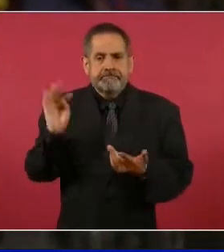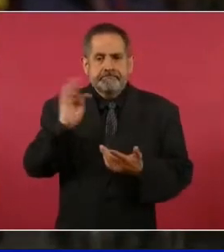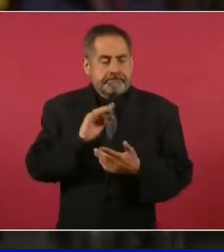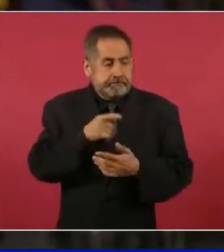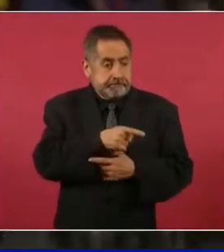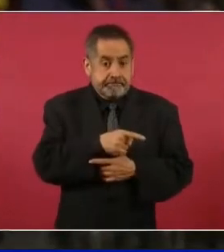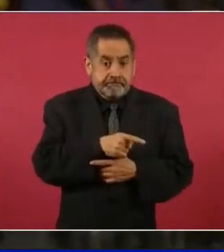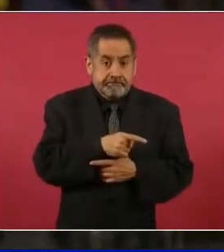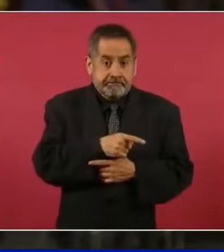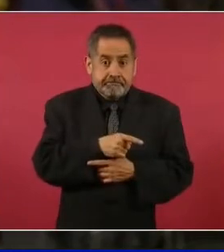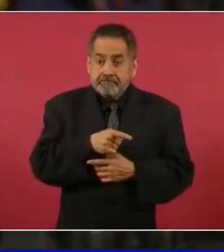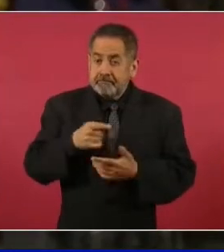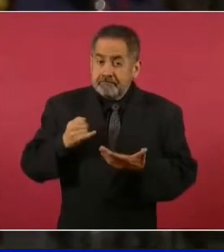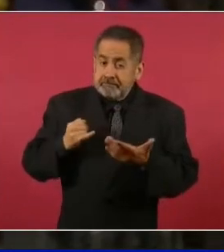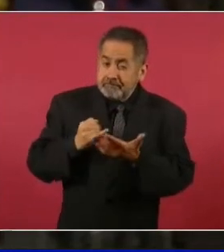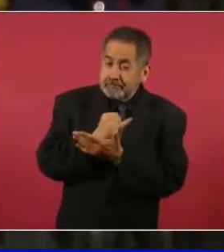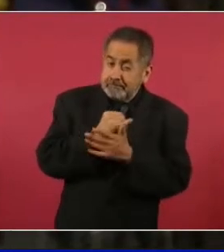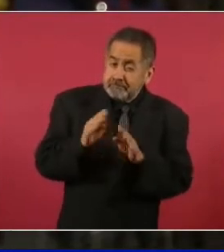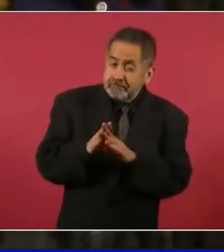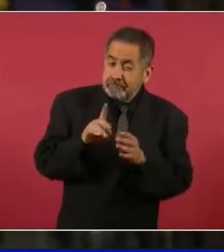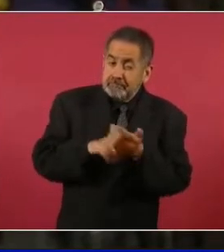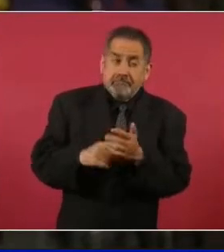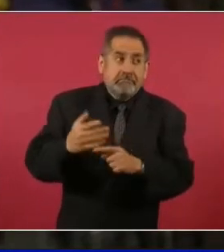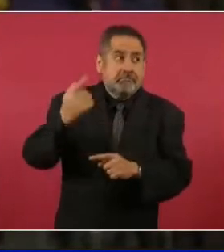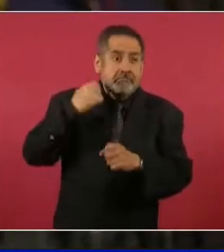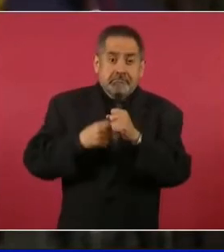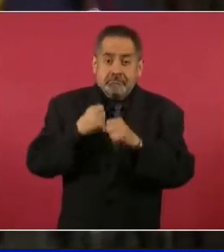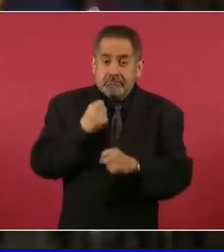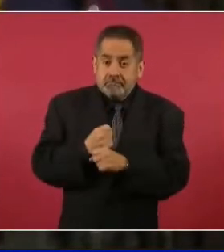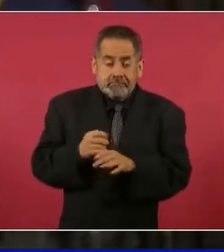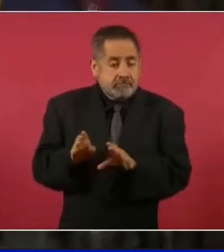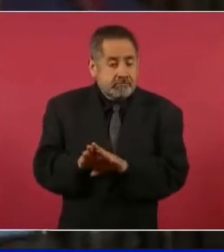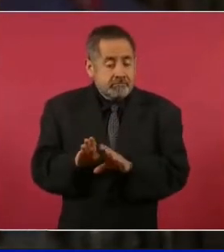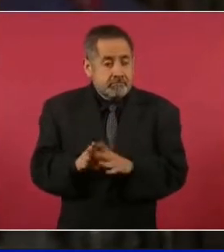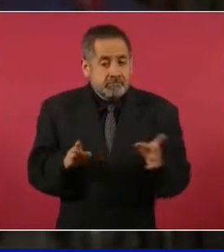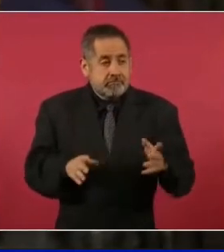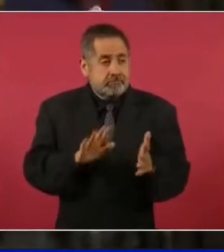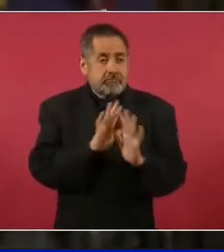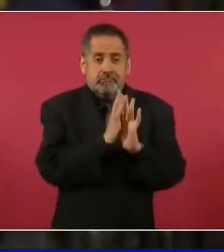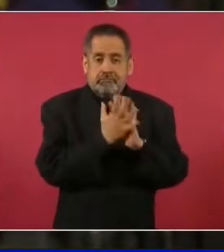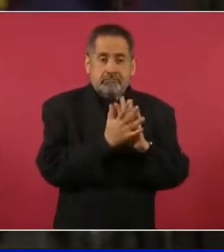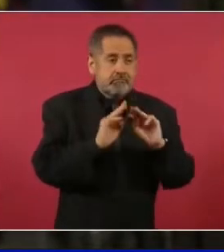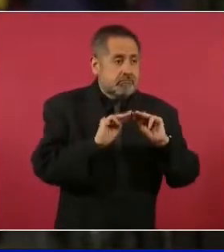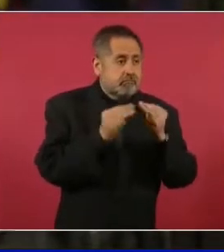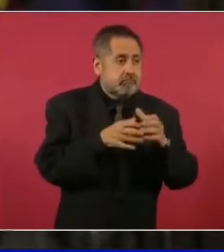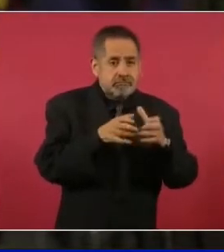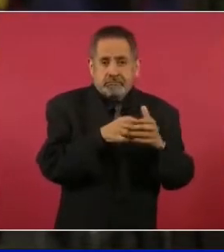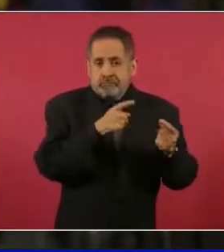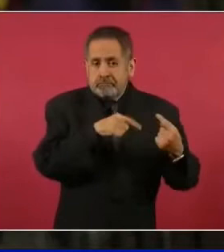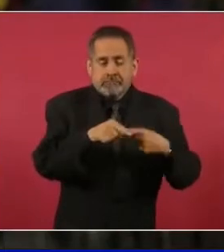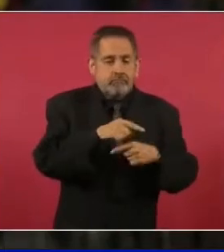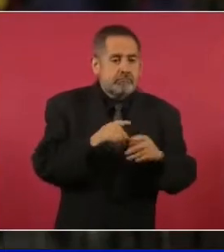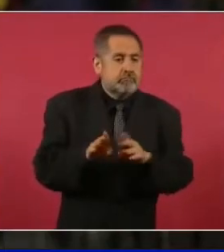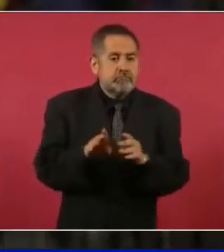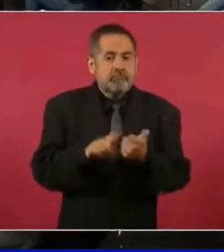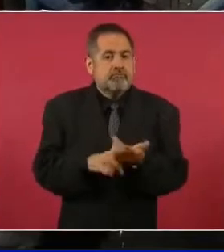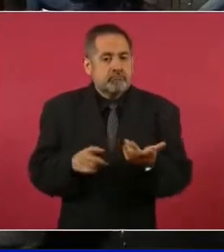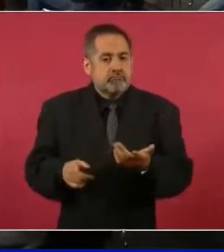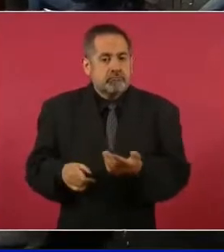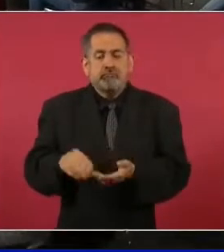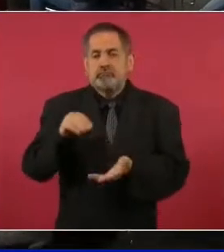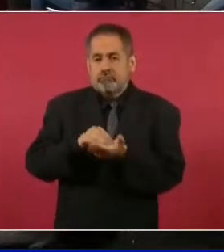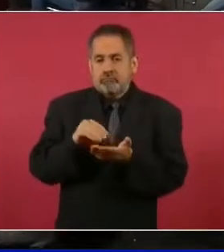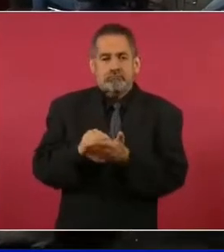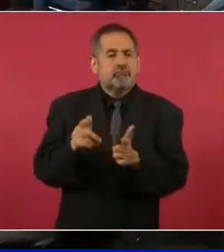con ese tipo de decisiones que se tomaron hace algunos años en un mapa criminal que se está dando y cómo actualmente se mueven estos